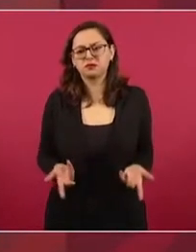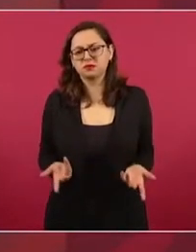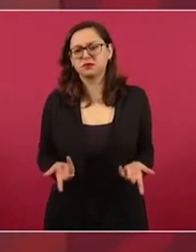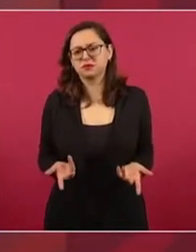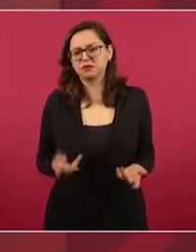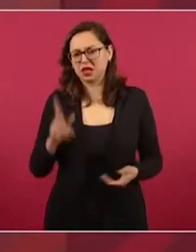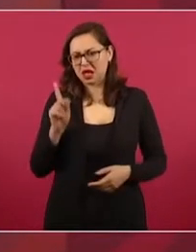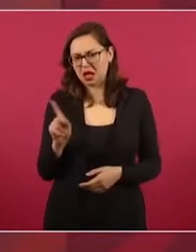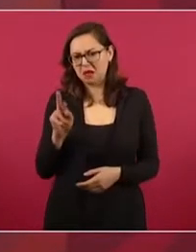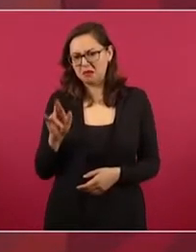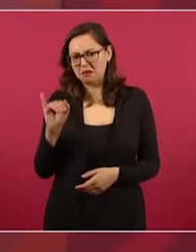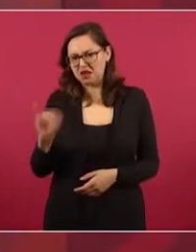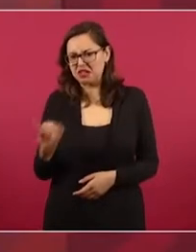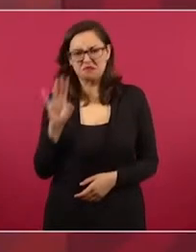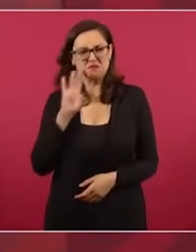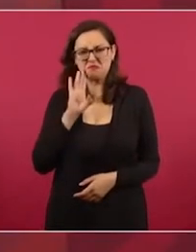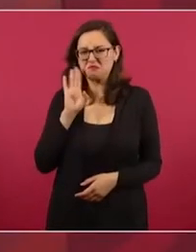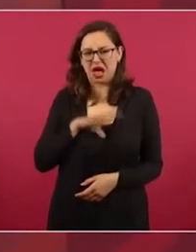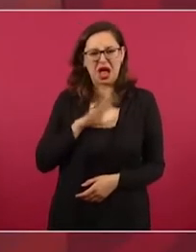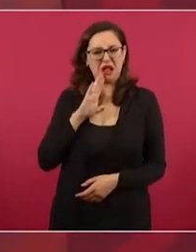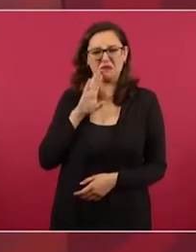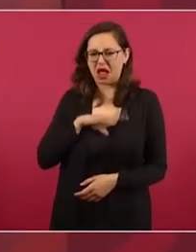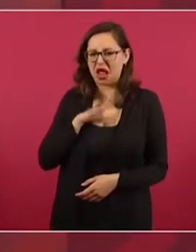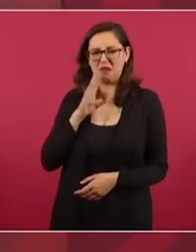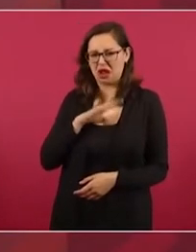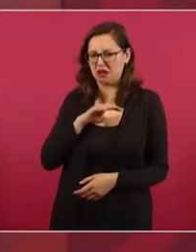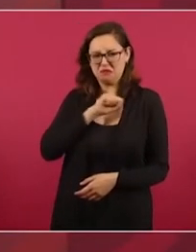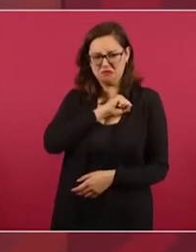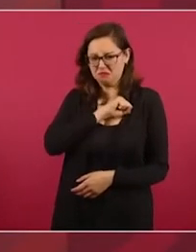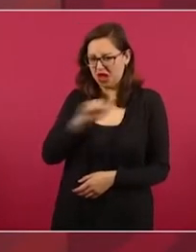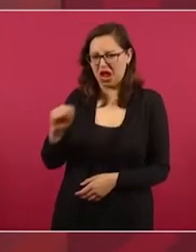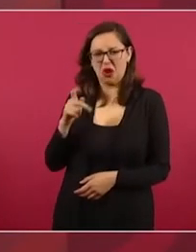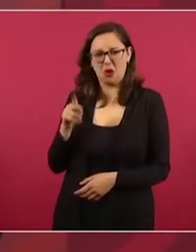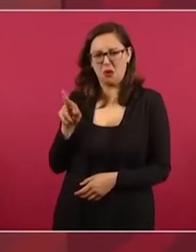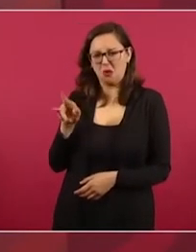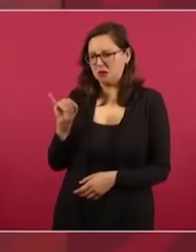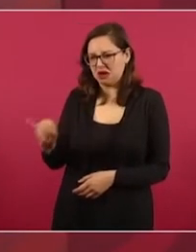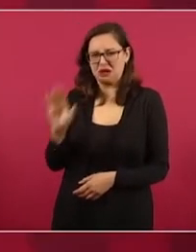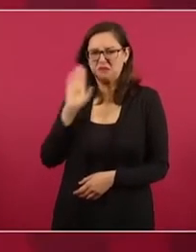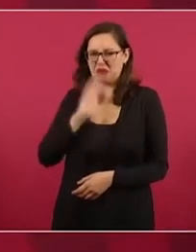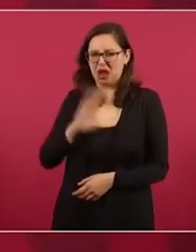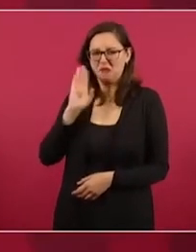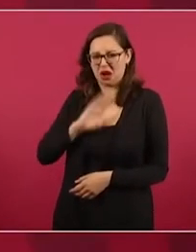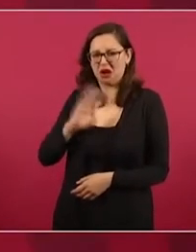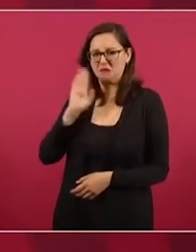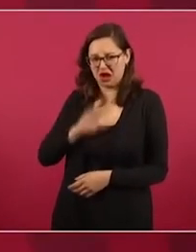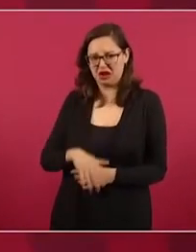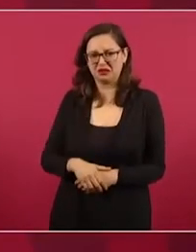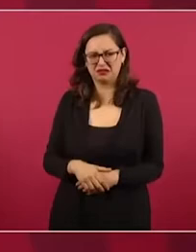lo del PRI, ¿por qué se aliaron al PRI